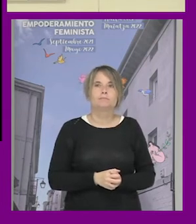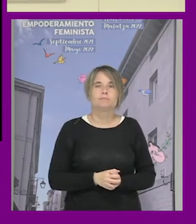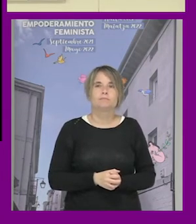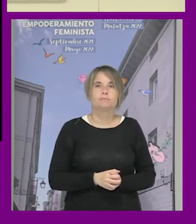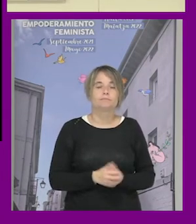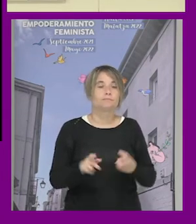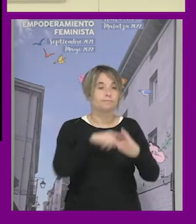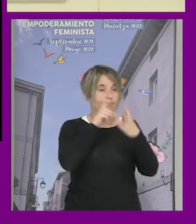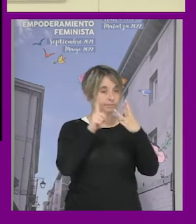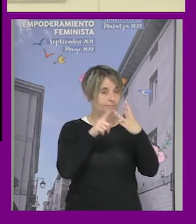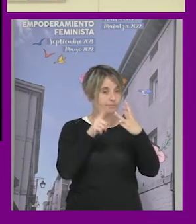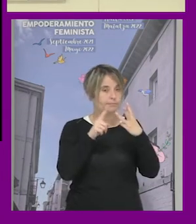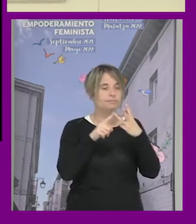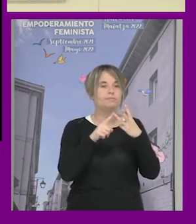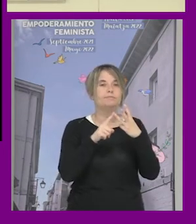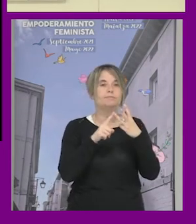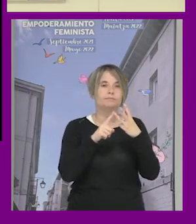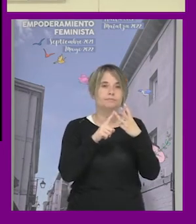el tercer elemento que quería plantear